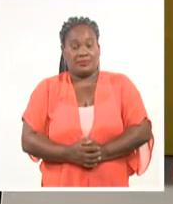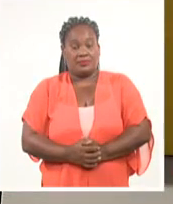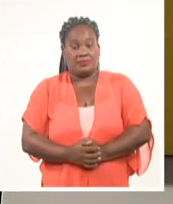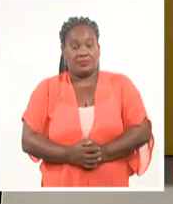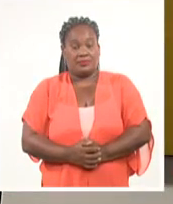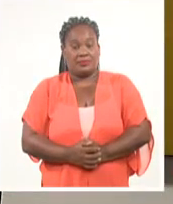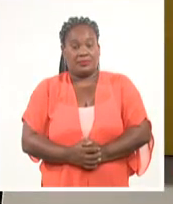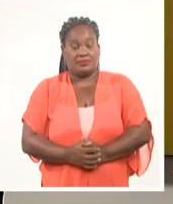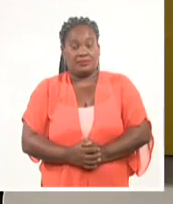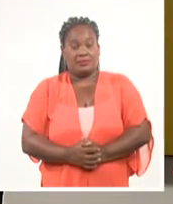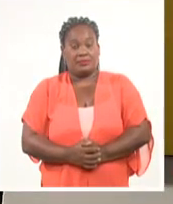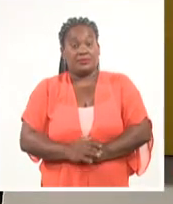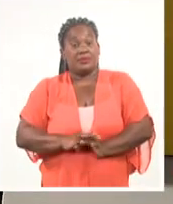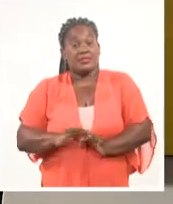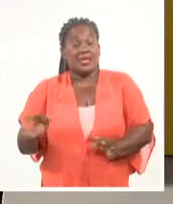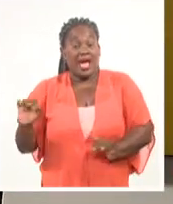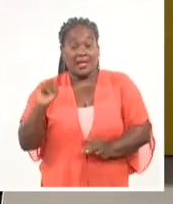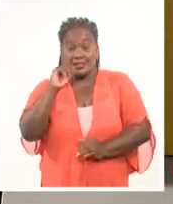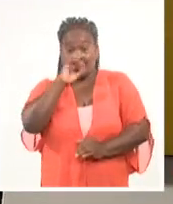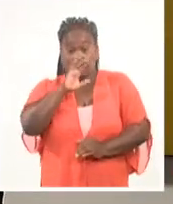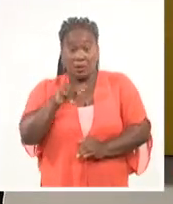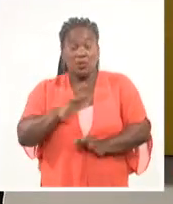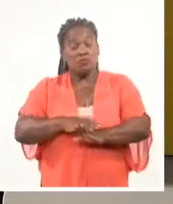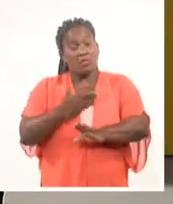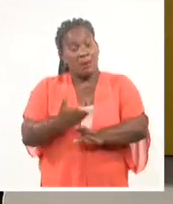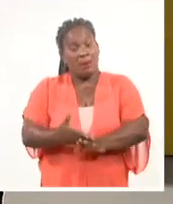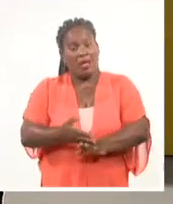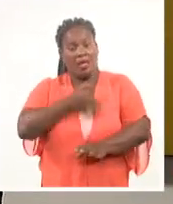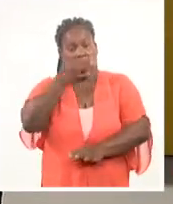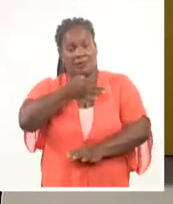Y así me despido por ahora. Más adelante volveremos. Buenas tardes.